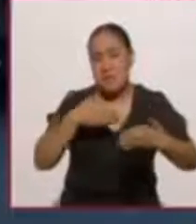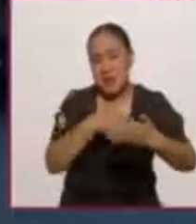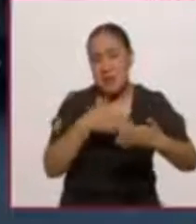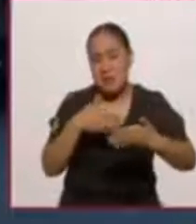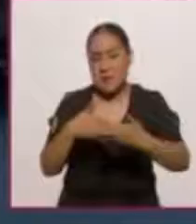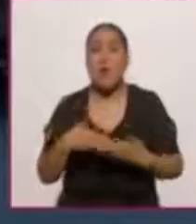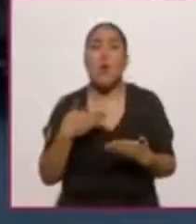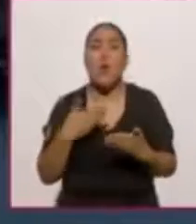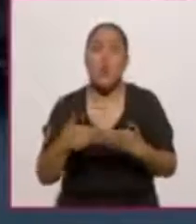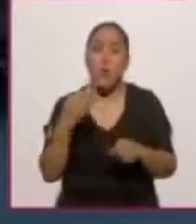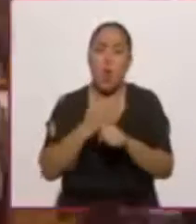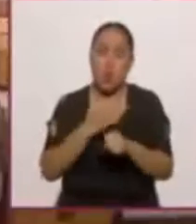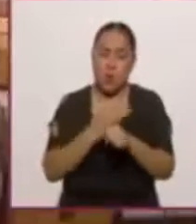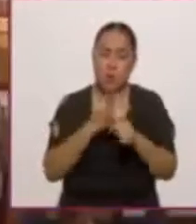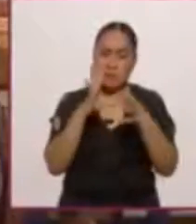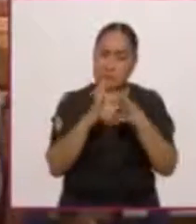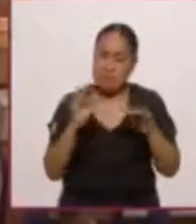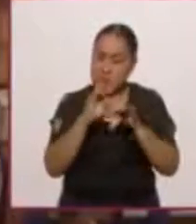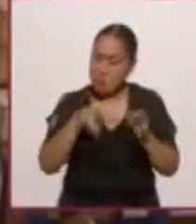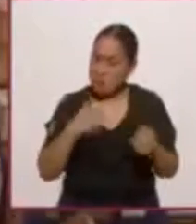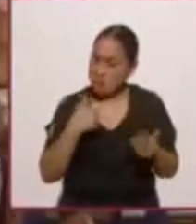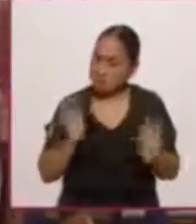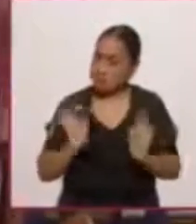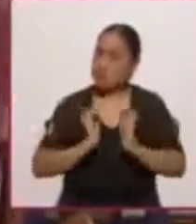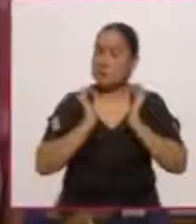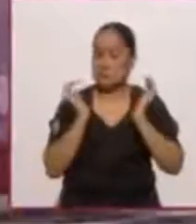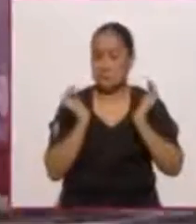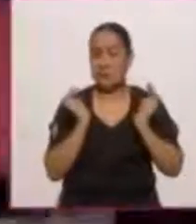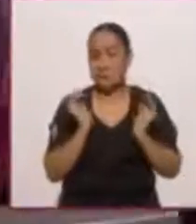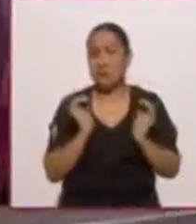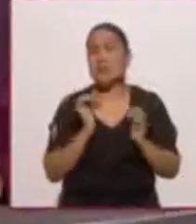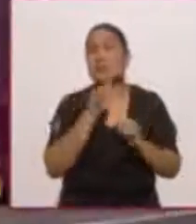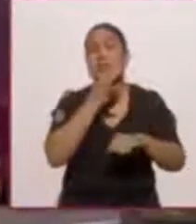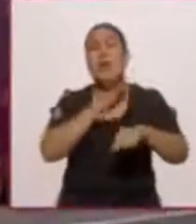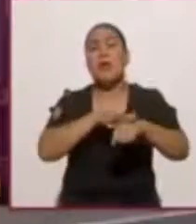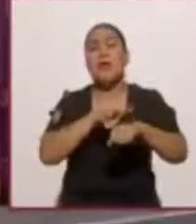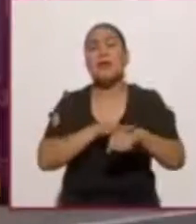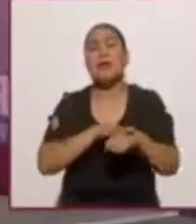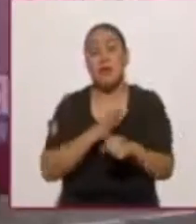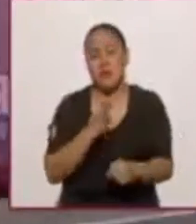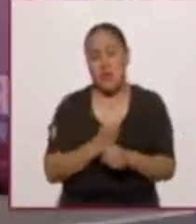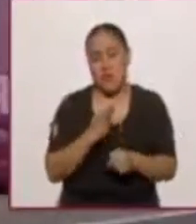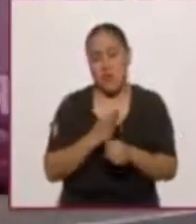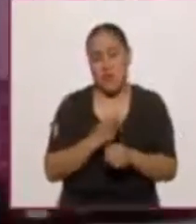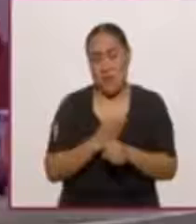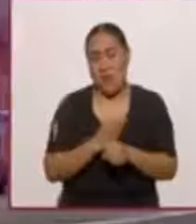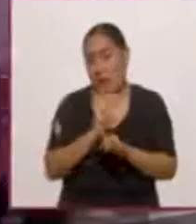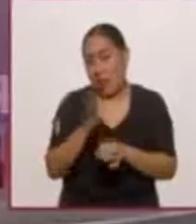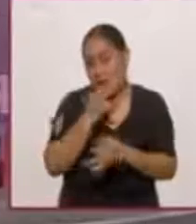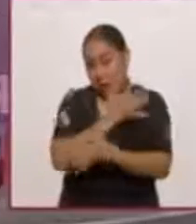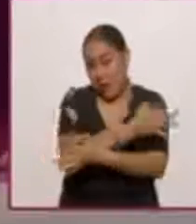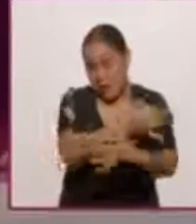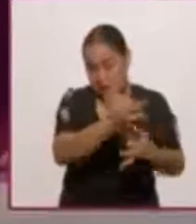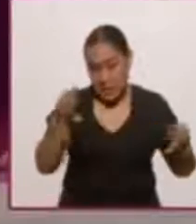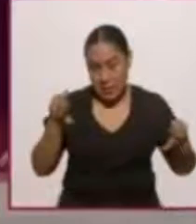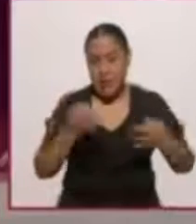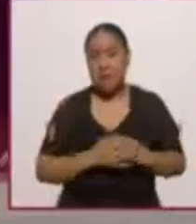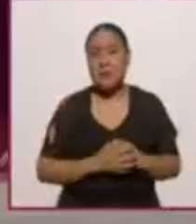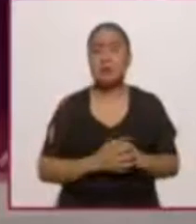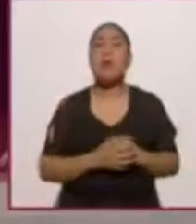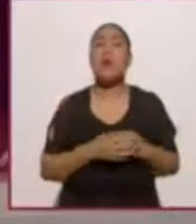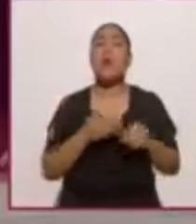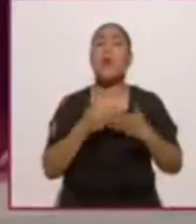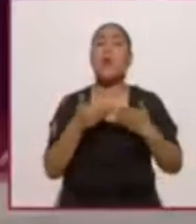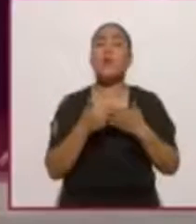que lo verás en pantalla ahora, es el nivel de conocimiento que tuvo este anuncio. Lo que